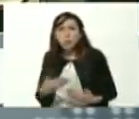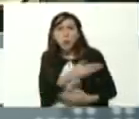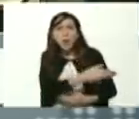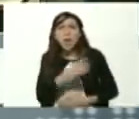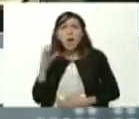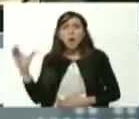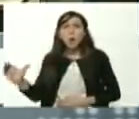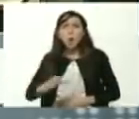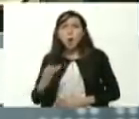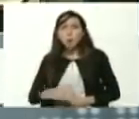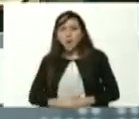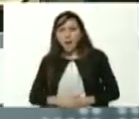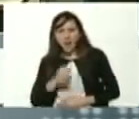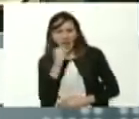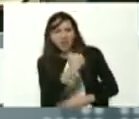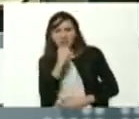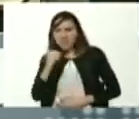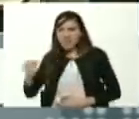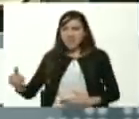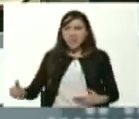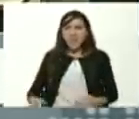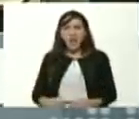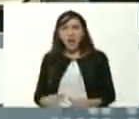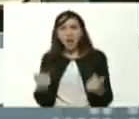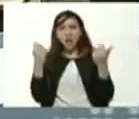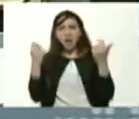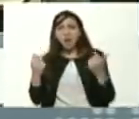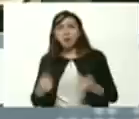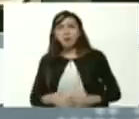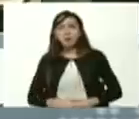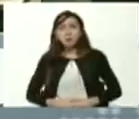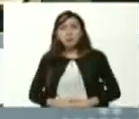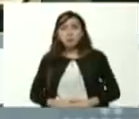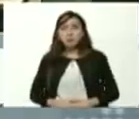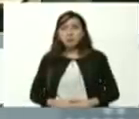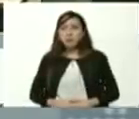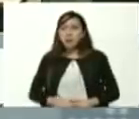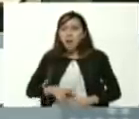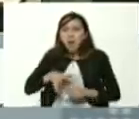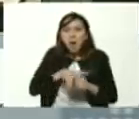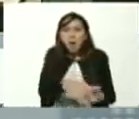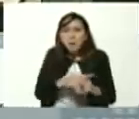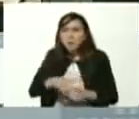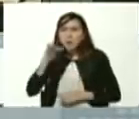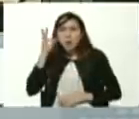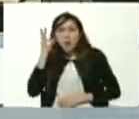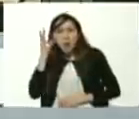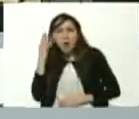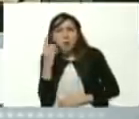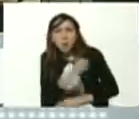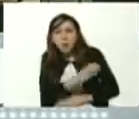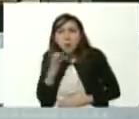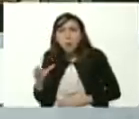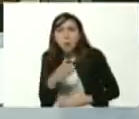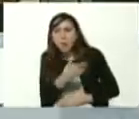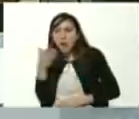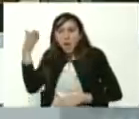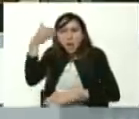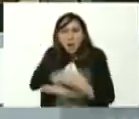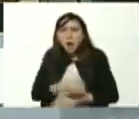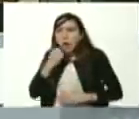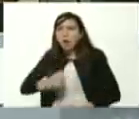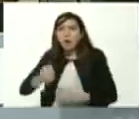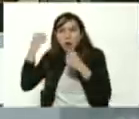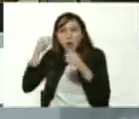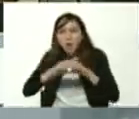cuando ve cómo los asesinan a mansalva cuando ve cómo violan a las jóvenes colombianas que salen a luchar por su